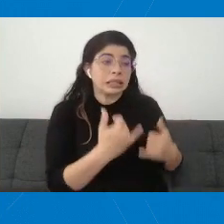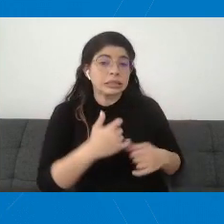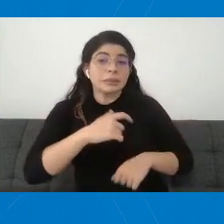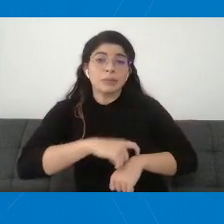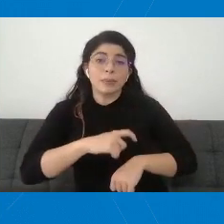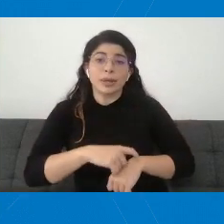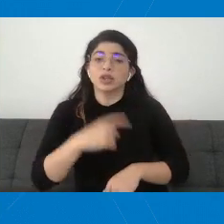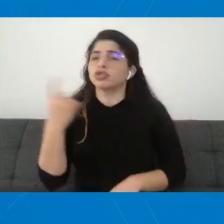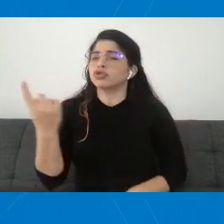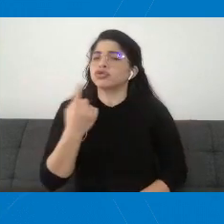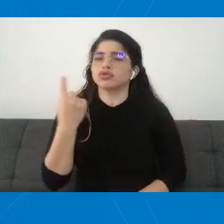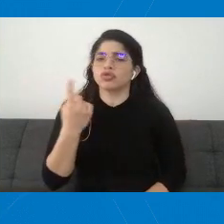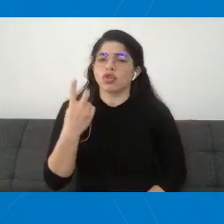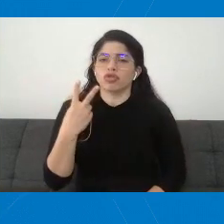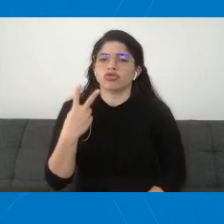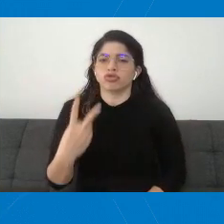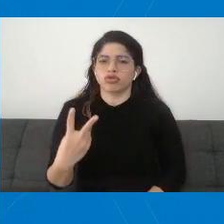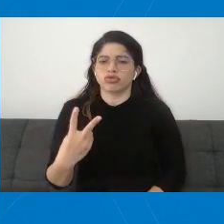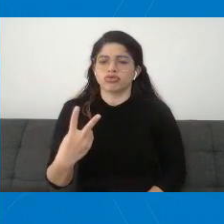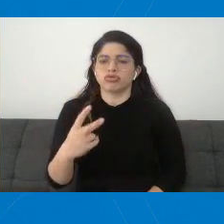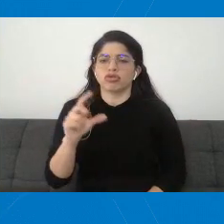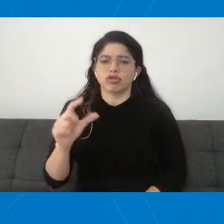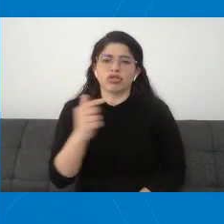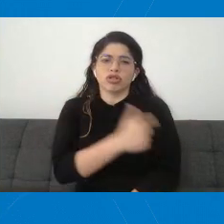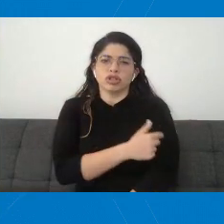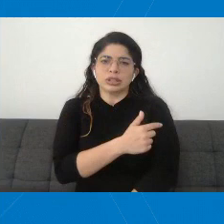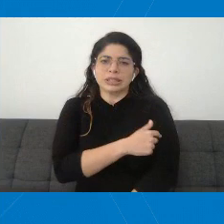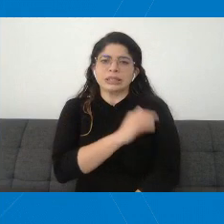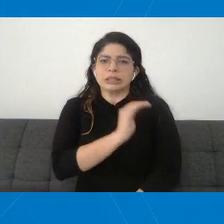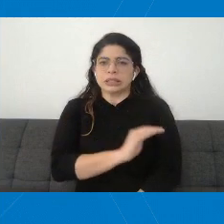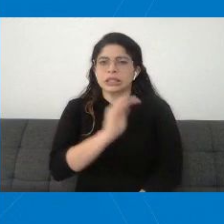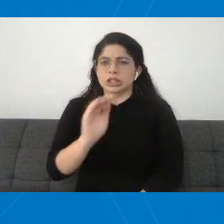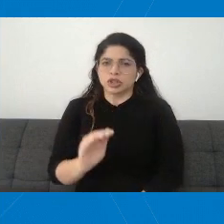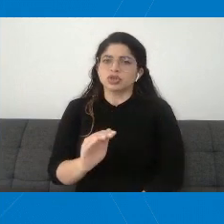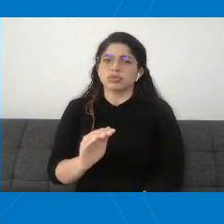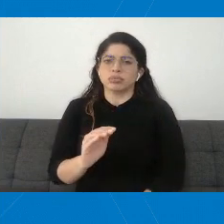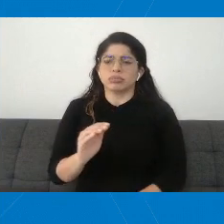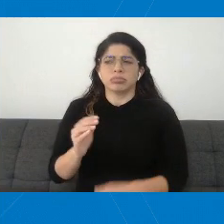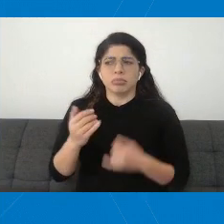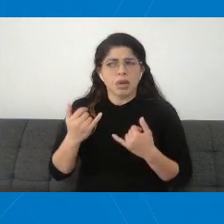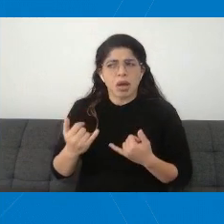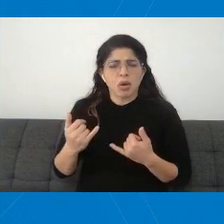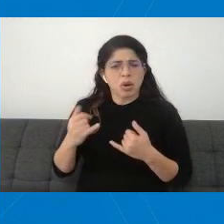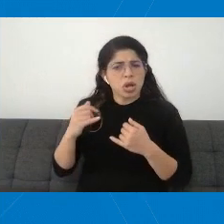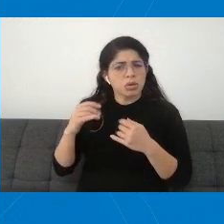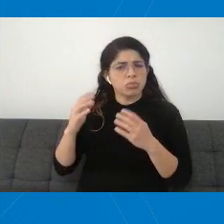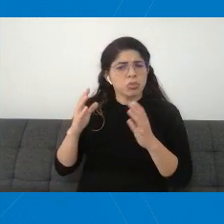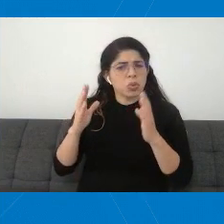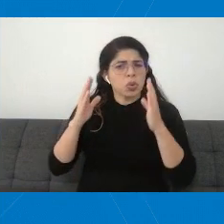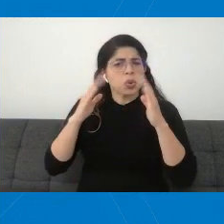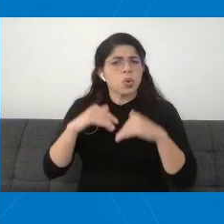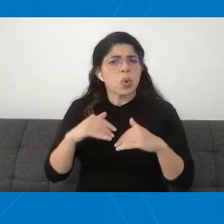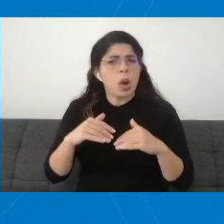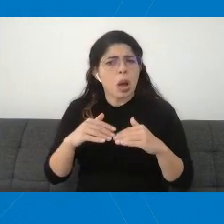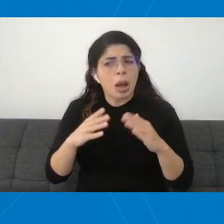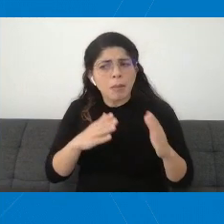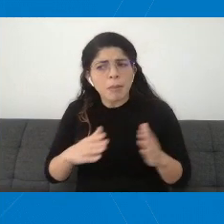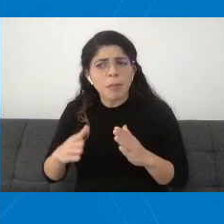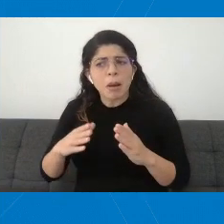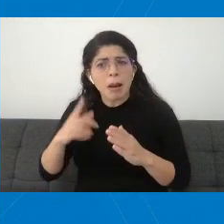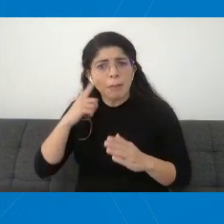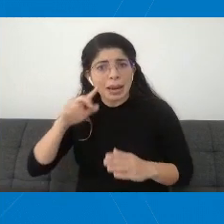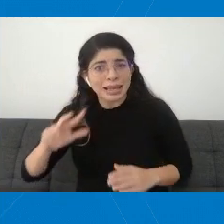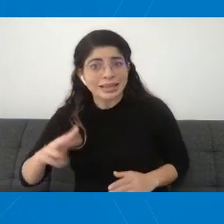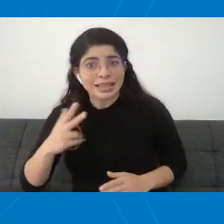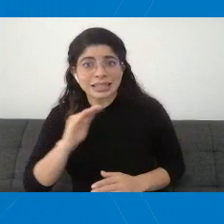esquema completo es con dos dosis. Todavía no se tiene ninguna, digamos, lineamiento sobre la tercera